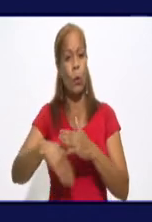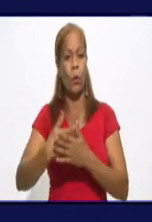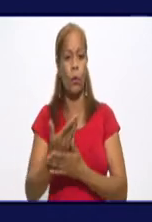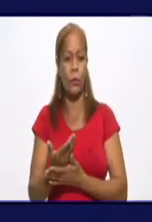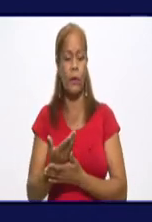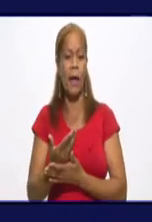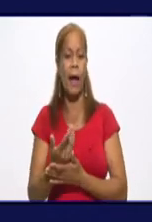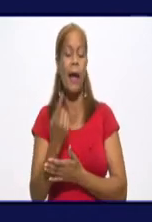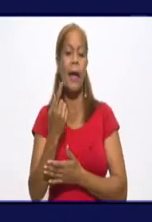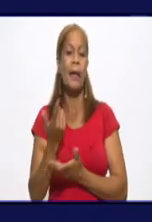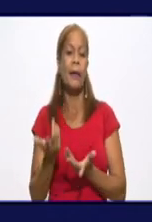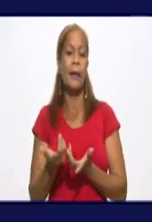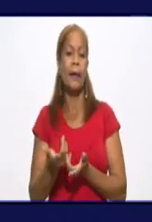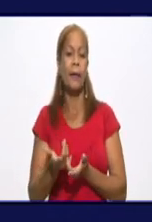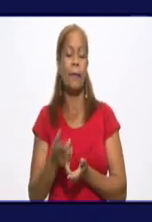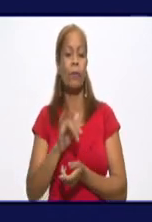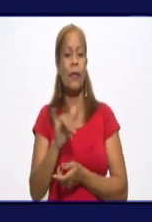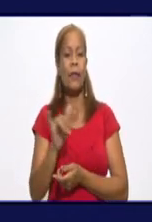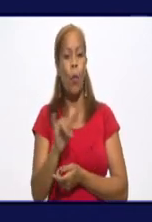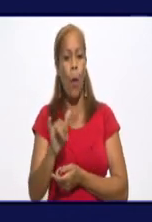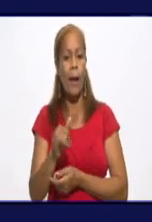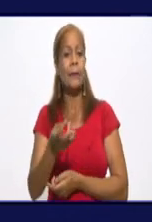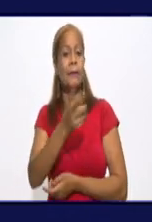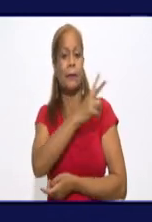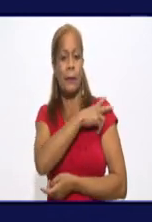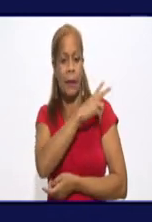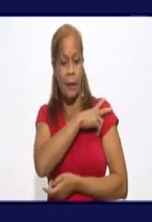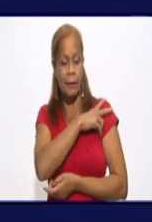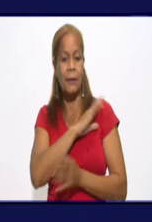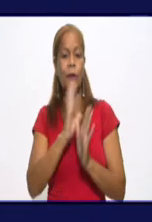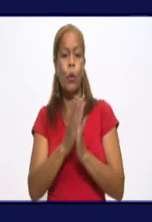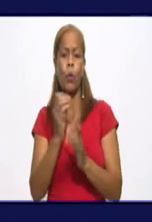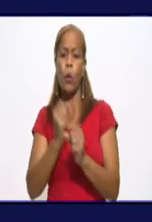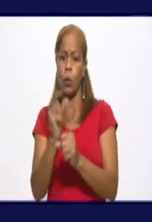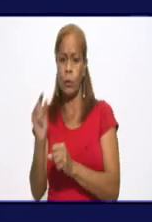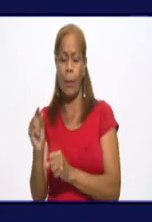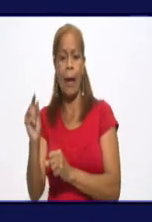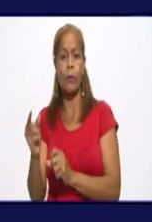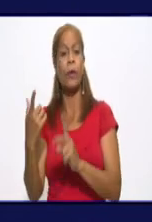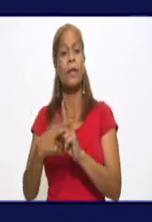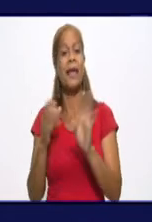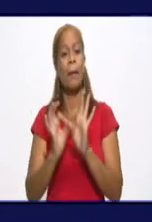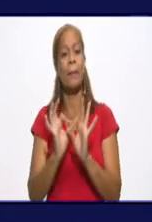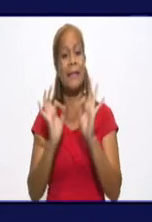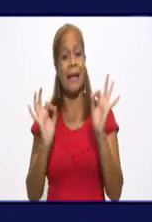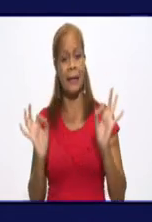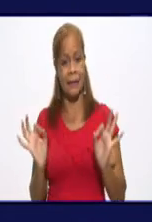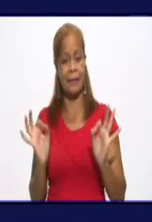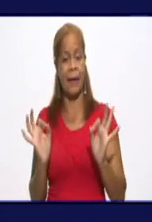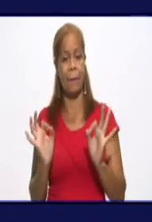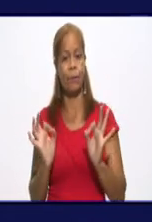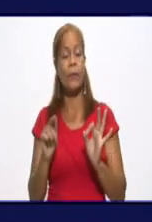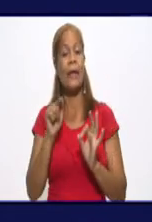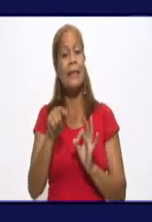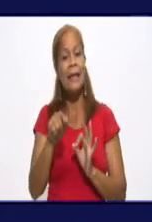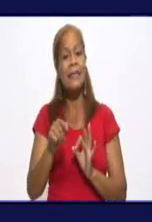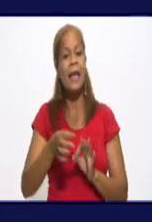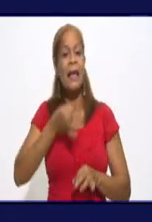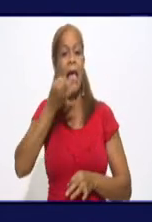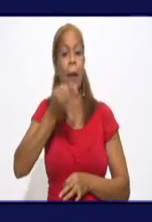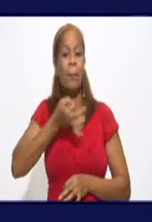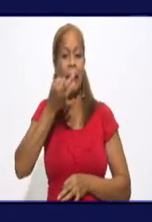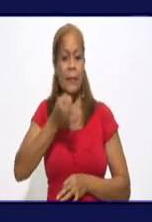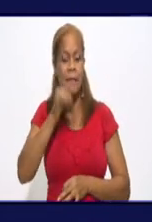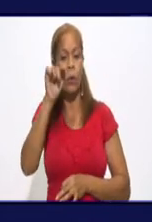de cada uno de sus dirigentes, cuadros, trabajadores, especialistas, y eso es la expresión de ese